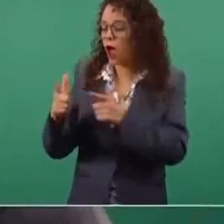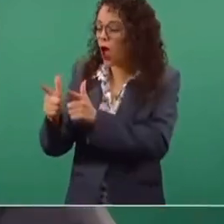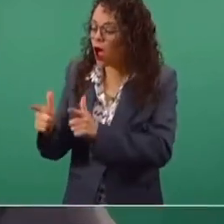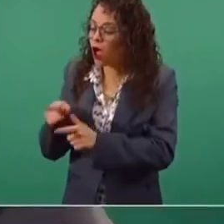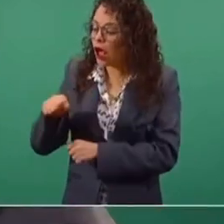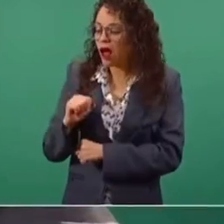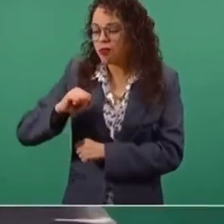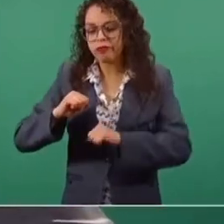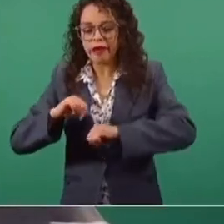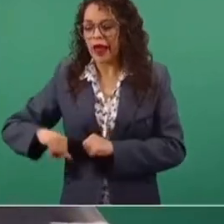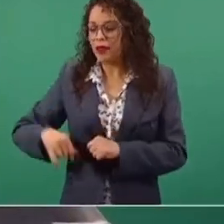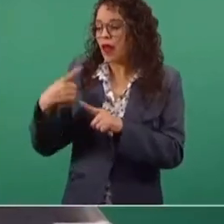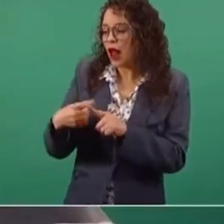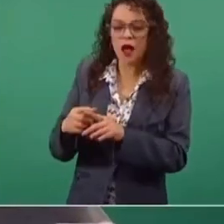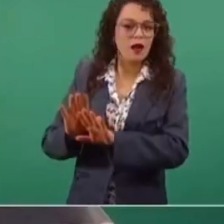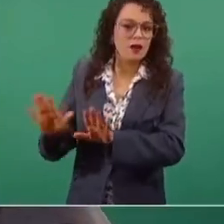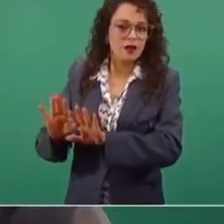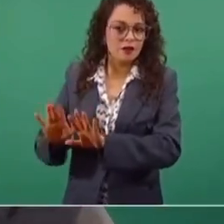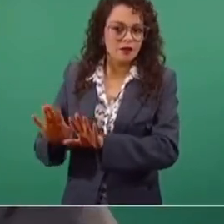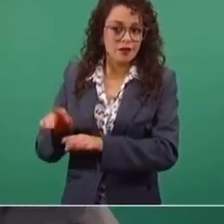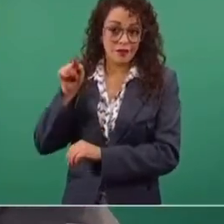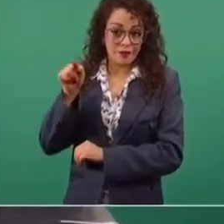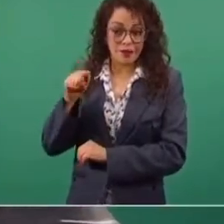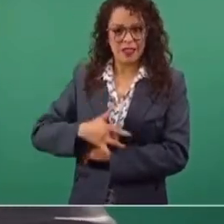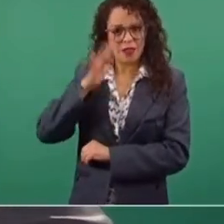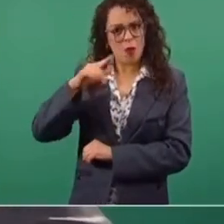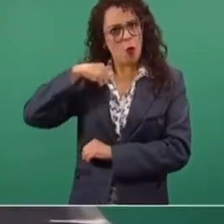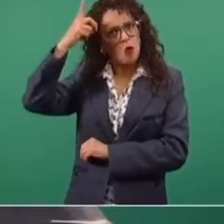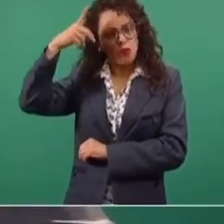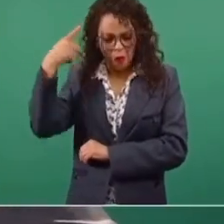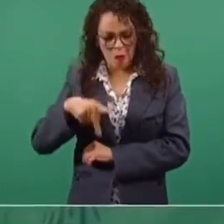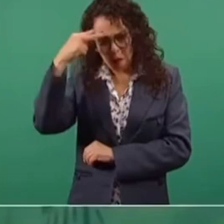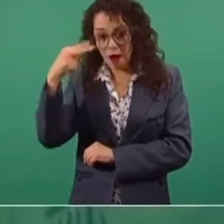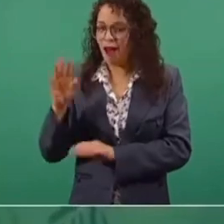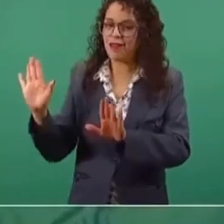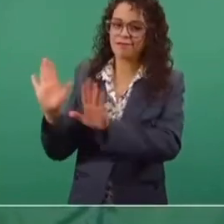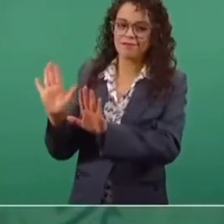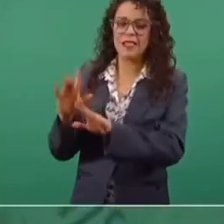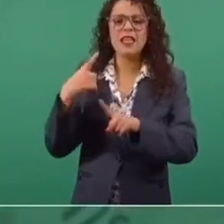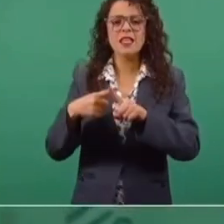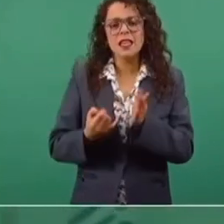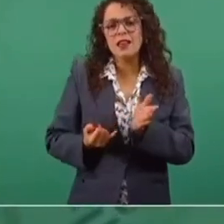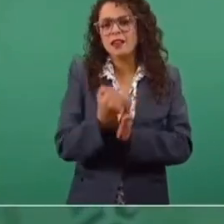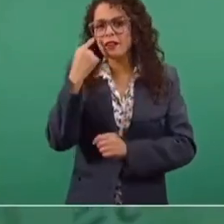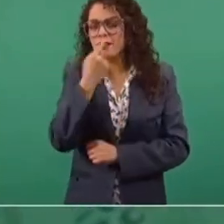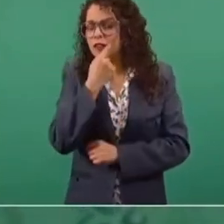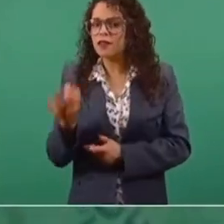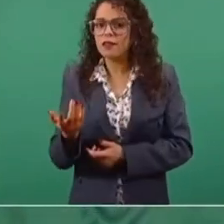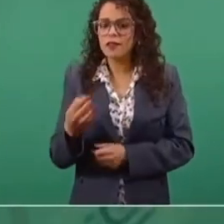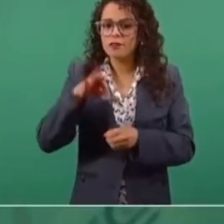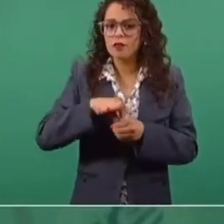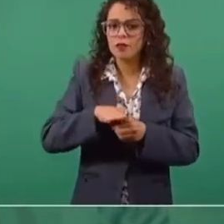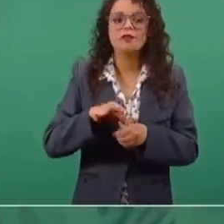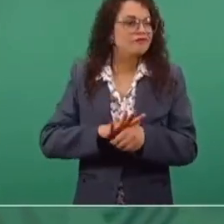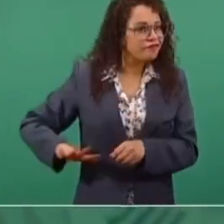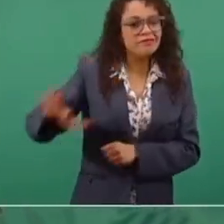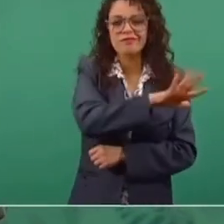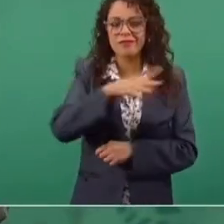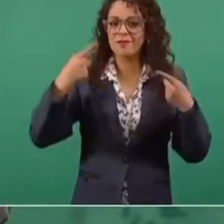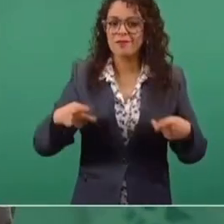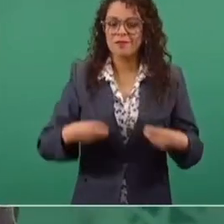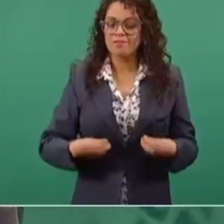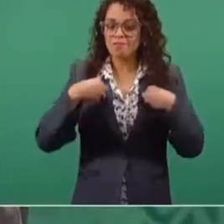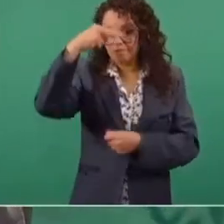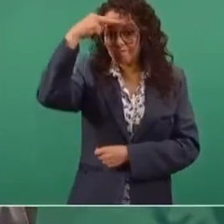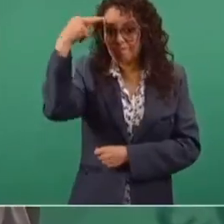no nos pusieron aquí los potentados, los que se sentían dueños de México, nos puso aquí el pueblo y es nuestro amo, el pueblo, los